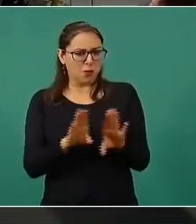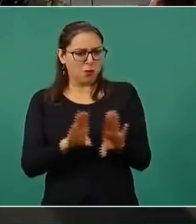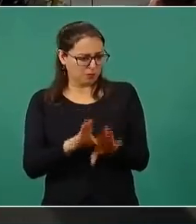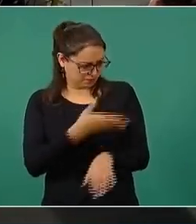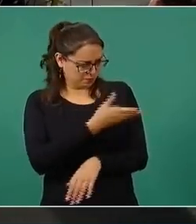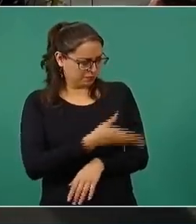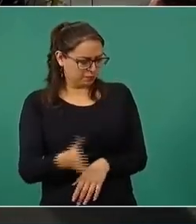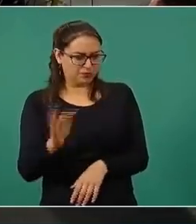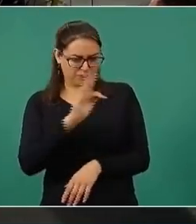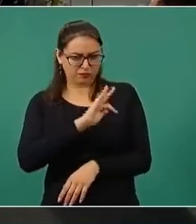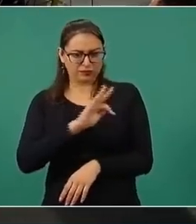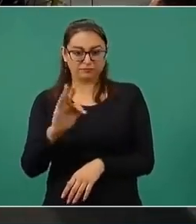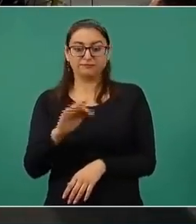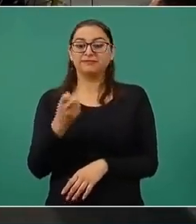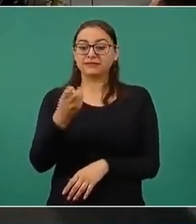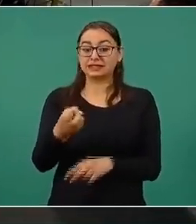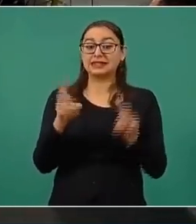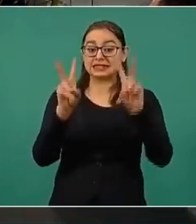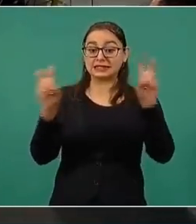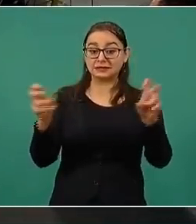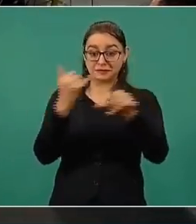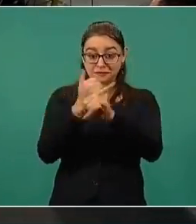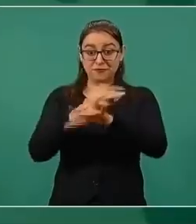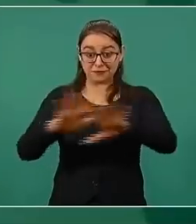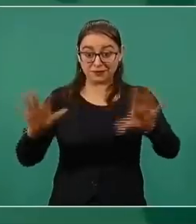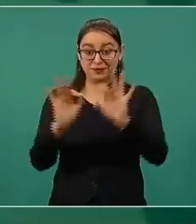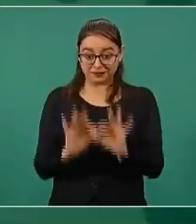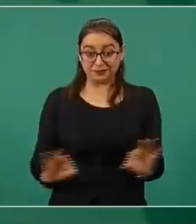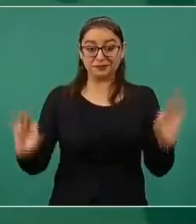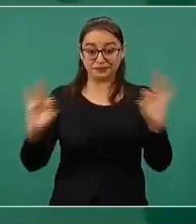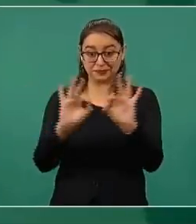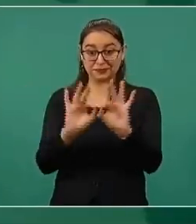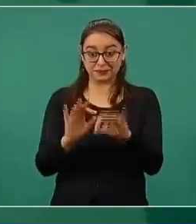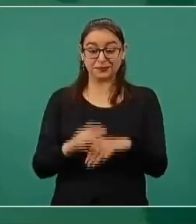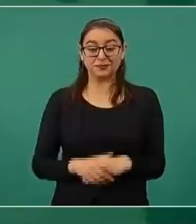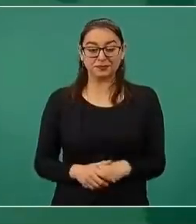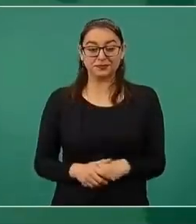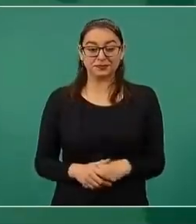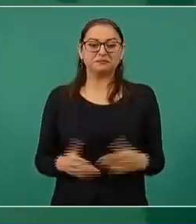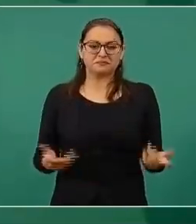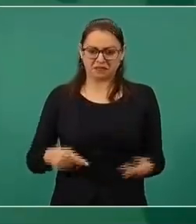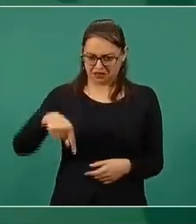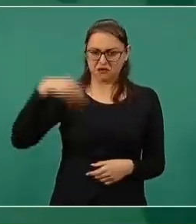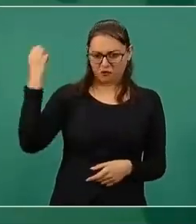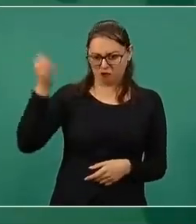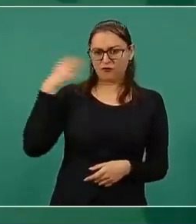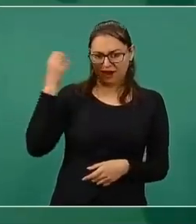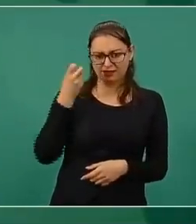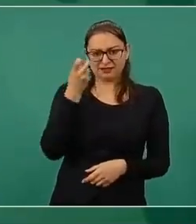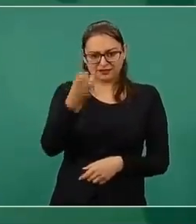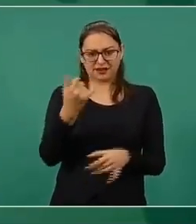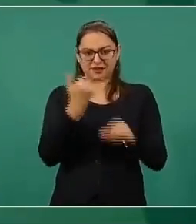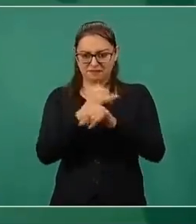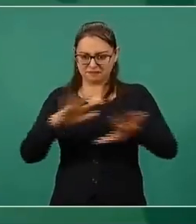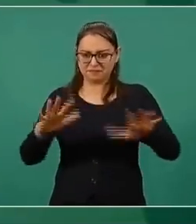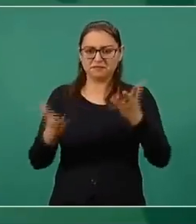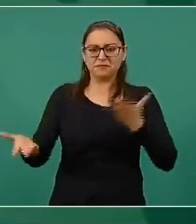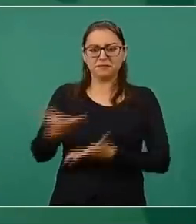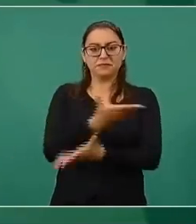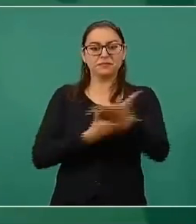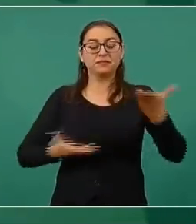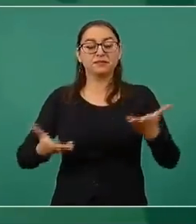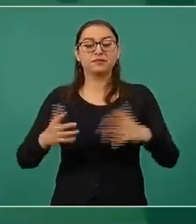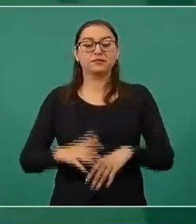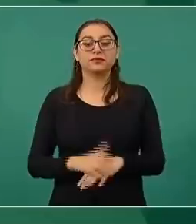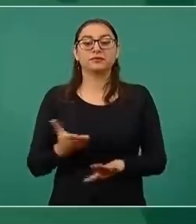Porque esto es importante, para eso son las conferencias, porque antes la